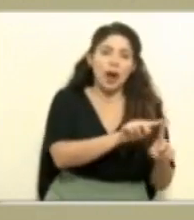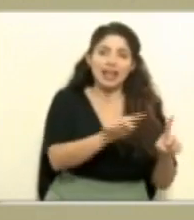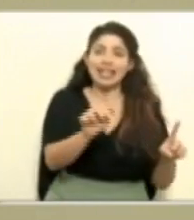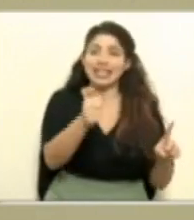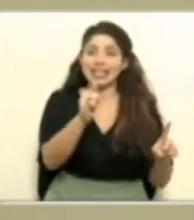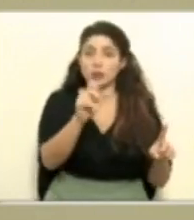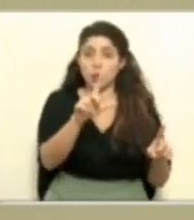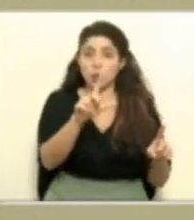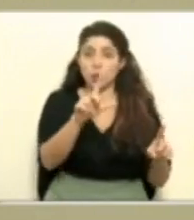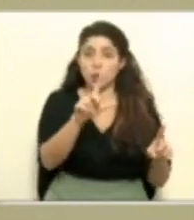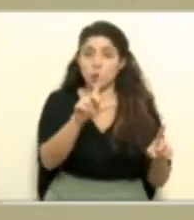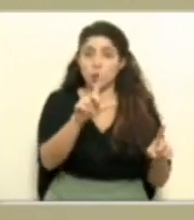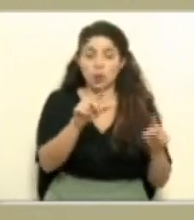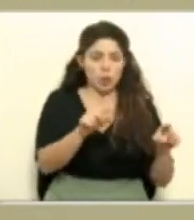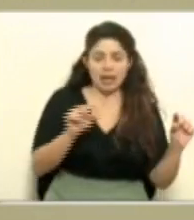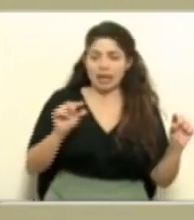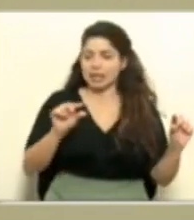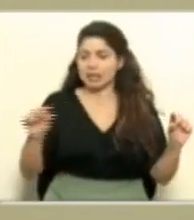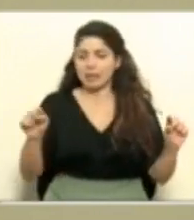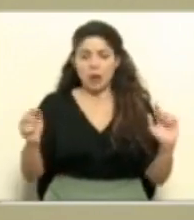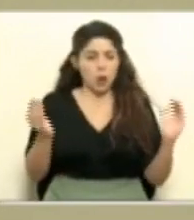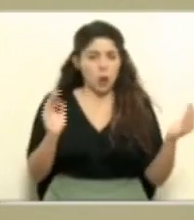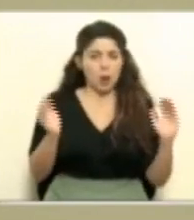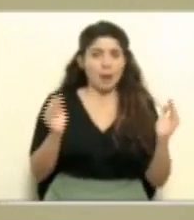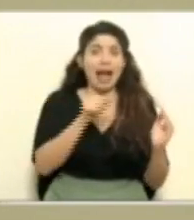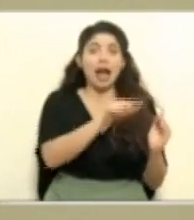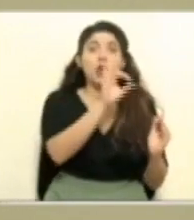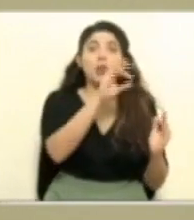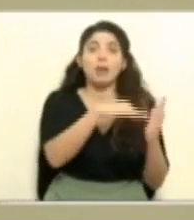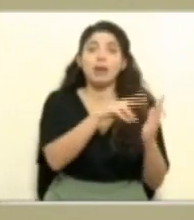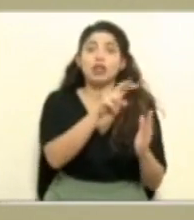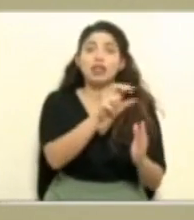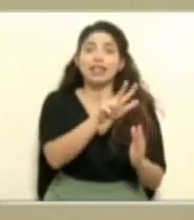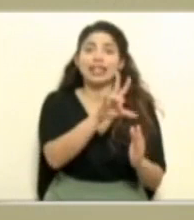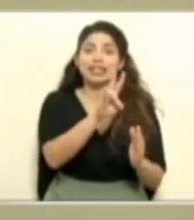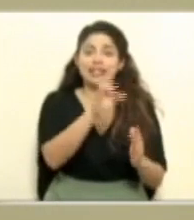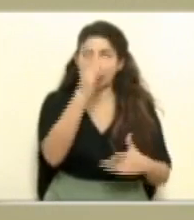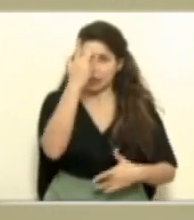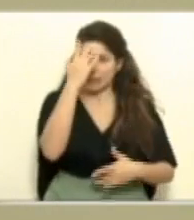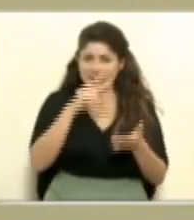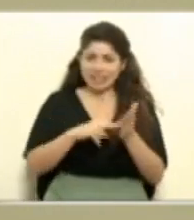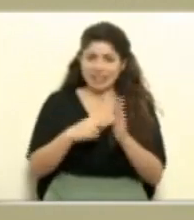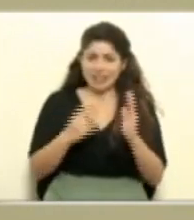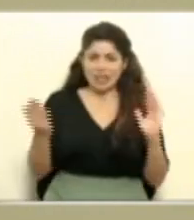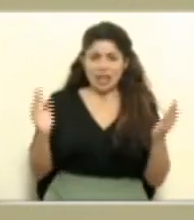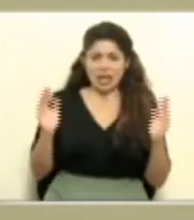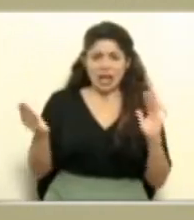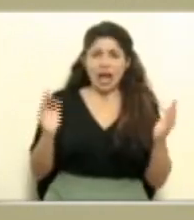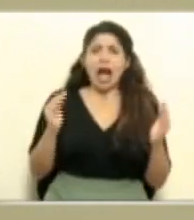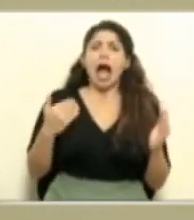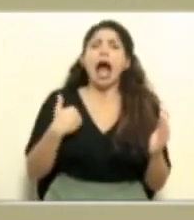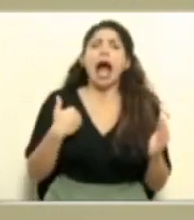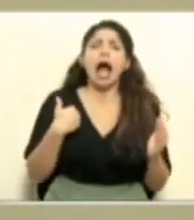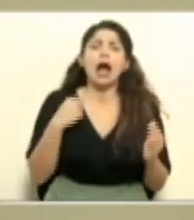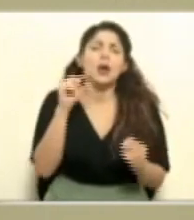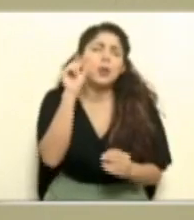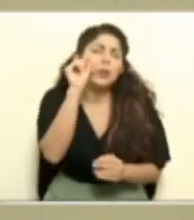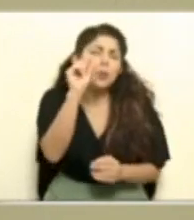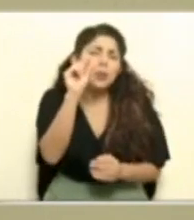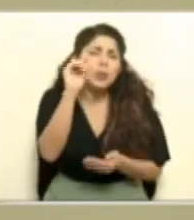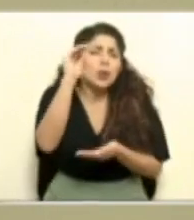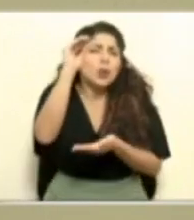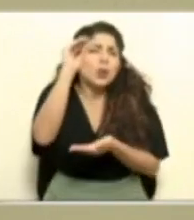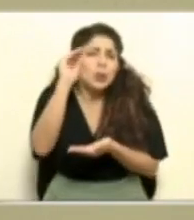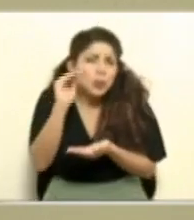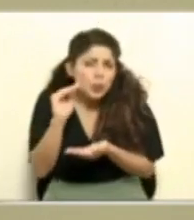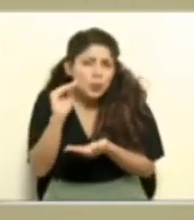julio, tuvimos 9.237 casos. Estamos hablando de que hubo un leve descenso